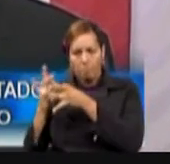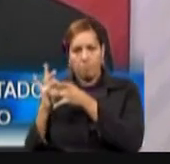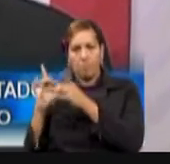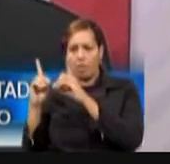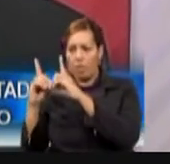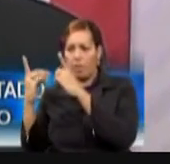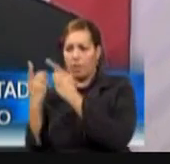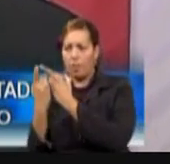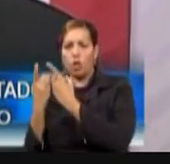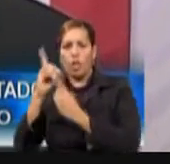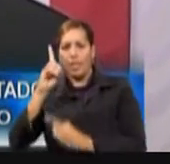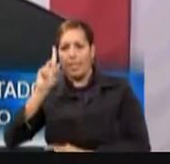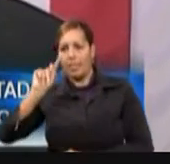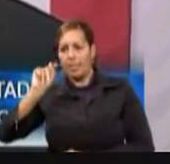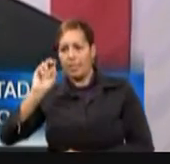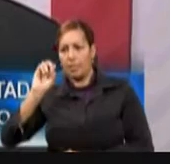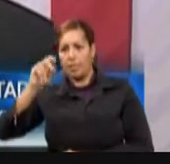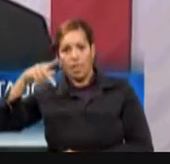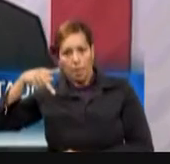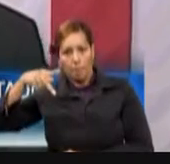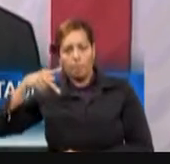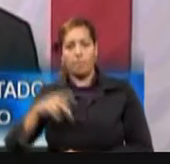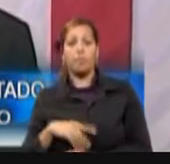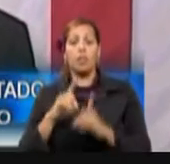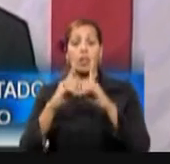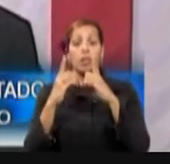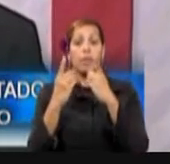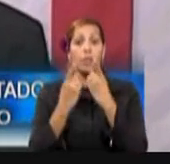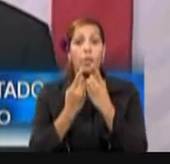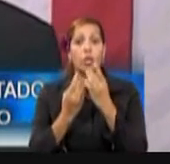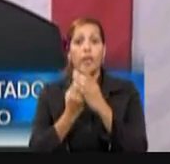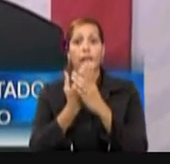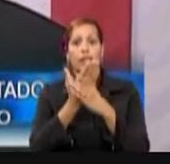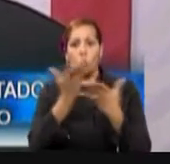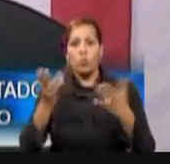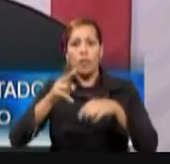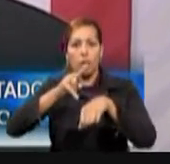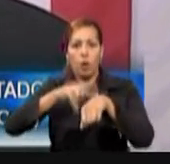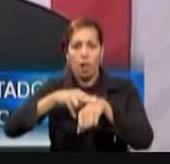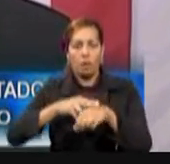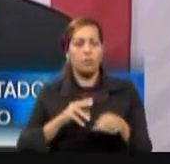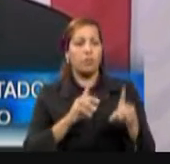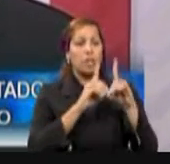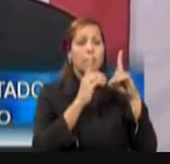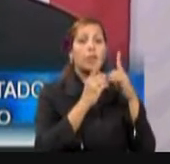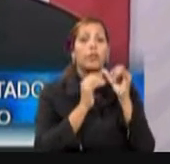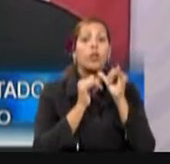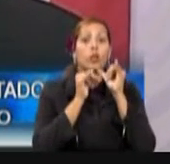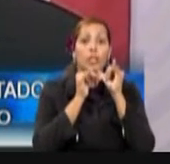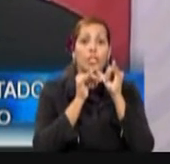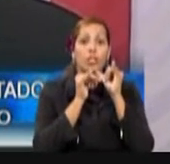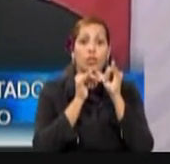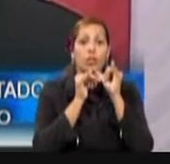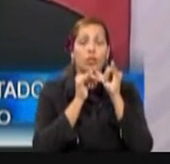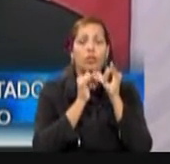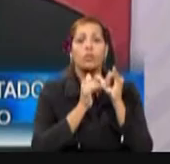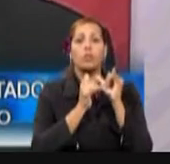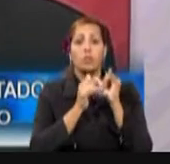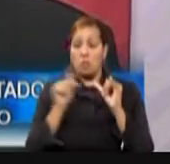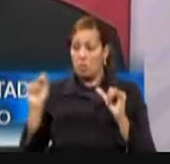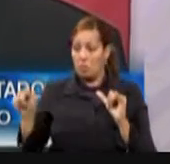del Departamento de Transportación de Vidas Públicas, el Departamento de Recursos Naturales y el Departamento de Corrección y Rehabilitación,